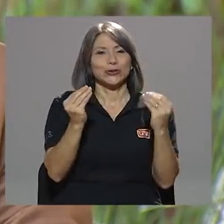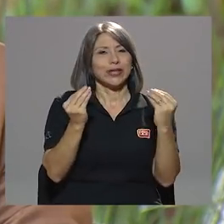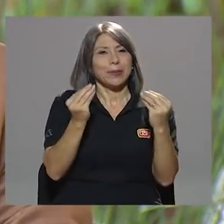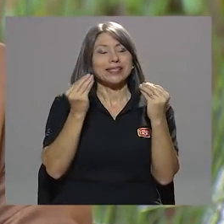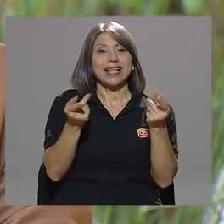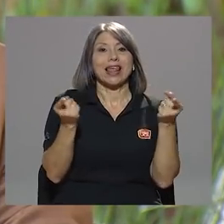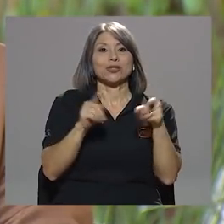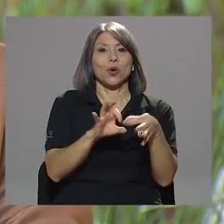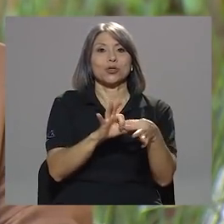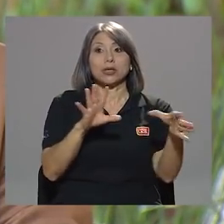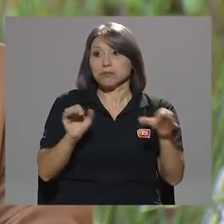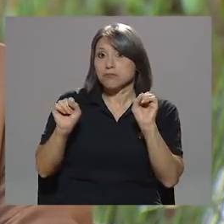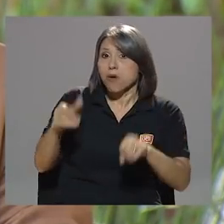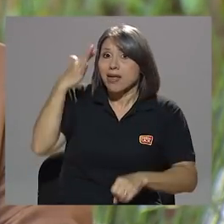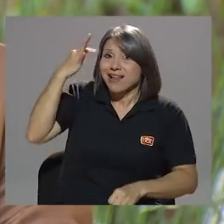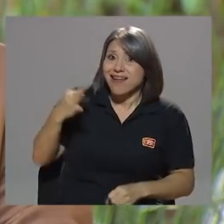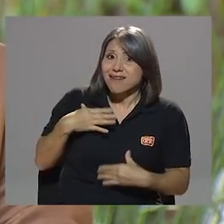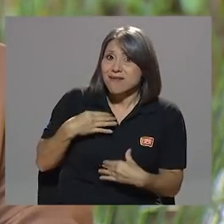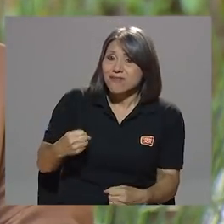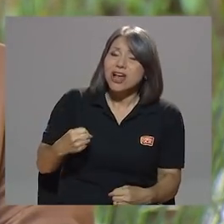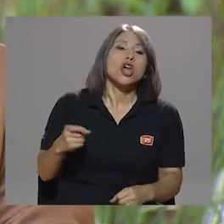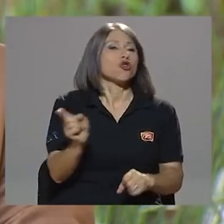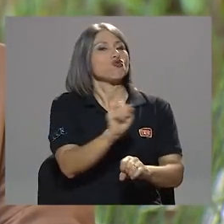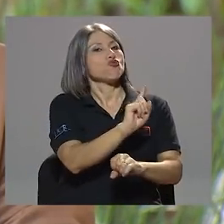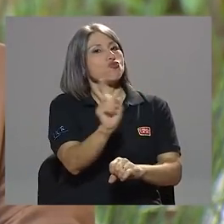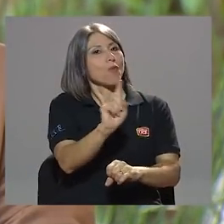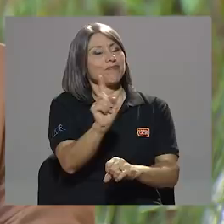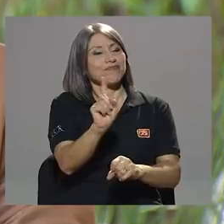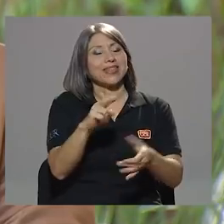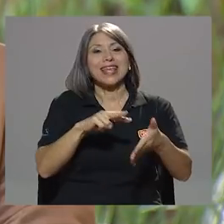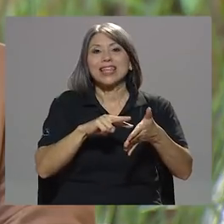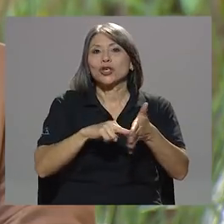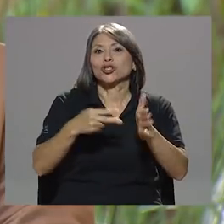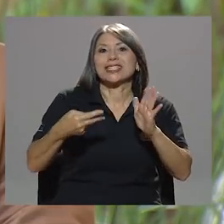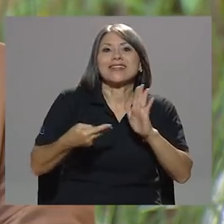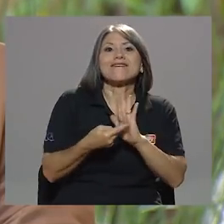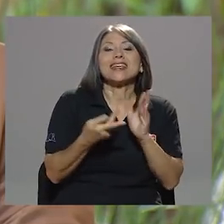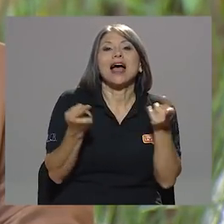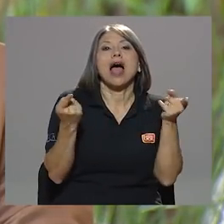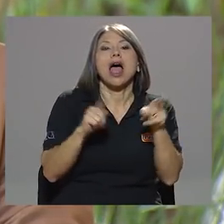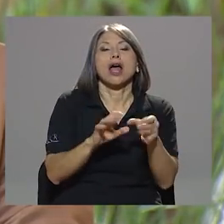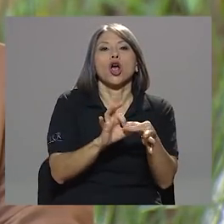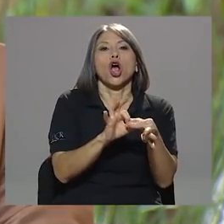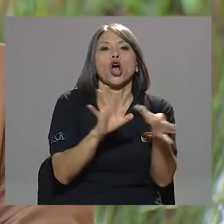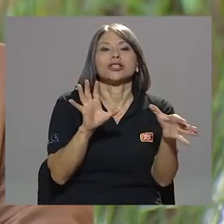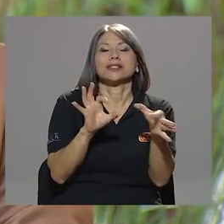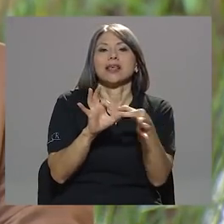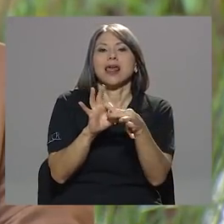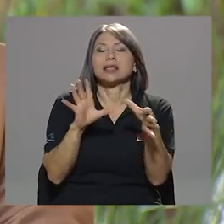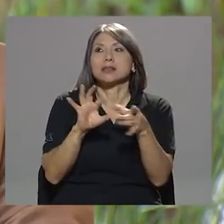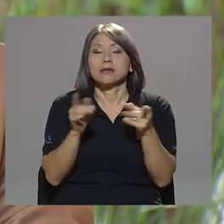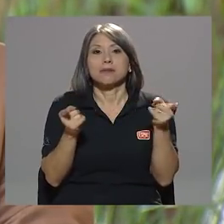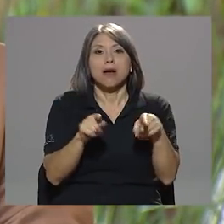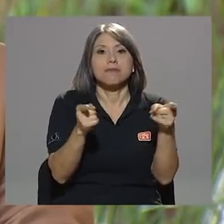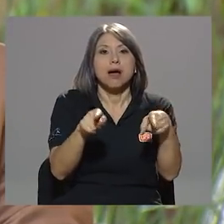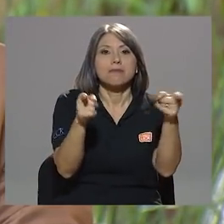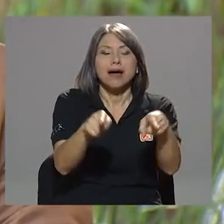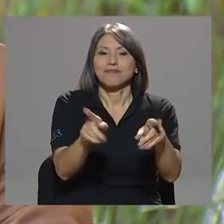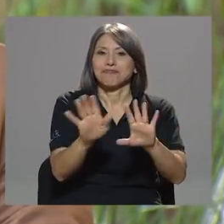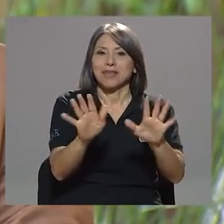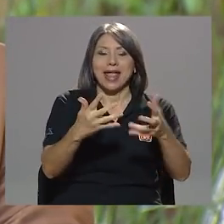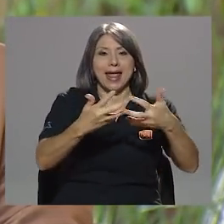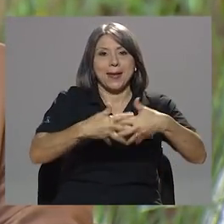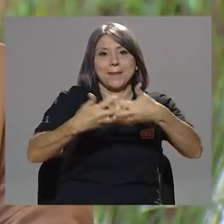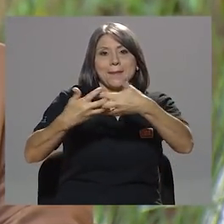coincidencias, ni mucho menos. No, no es un asunto de coincidencias. Las